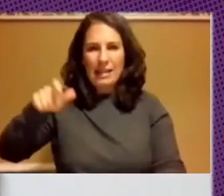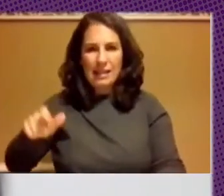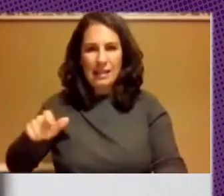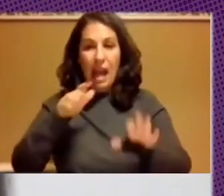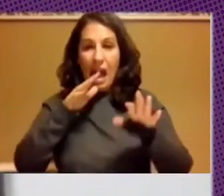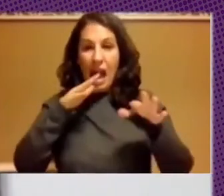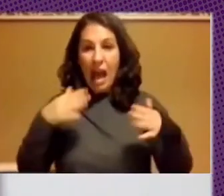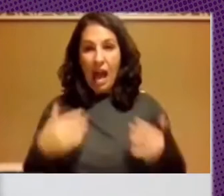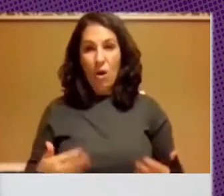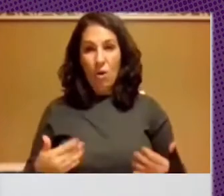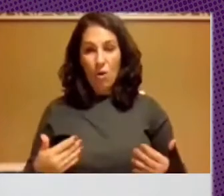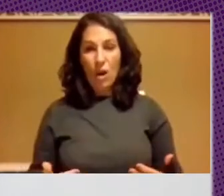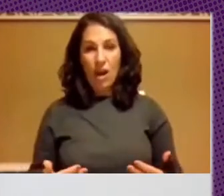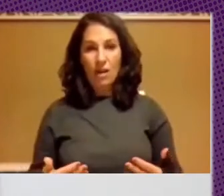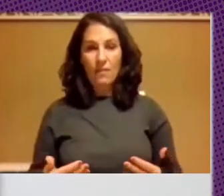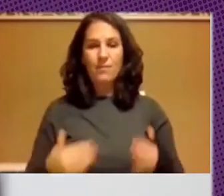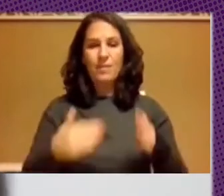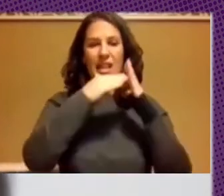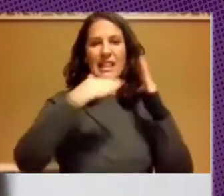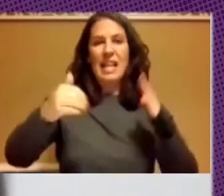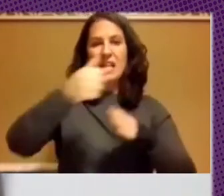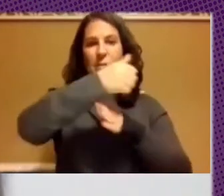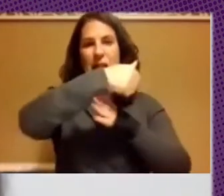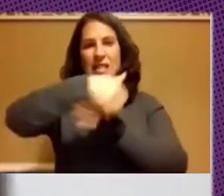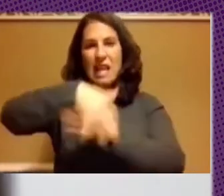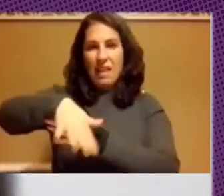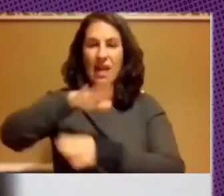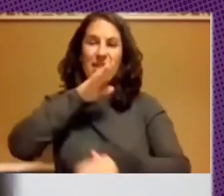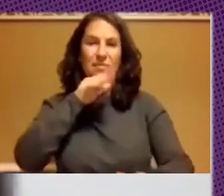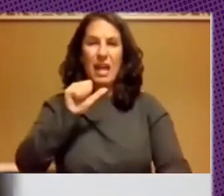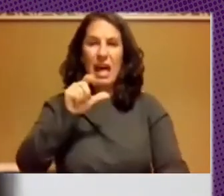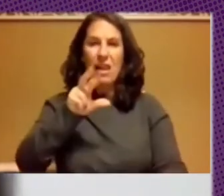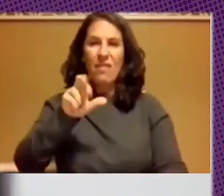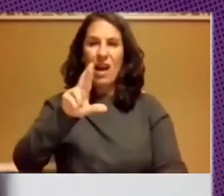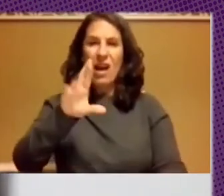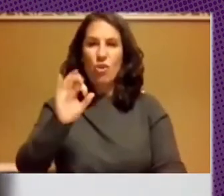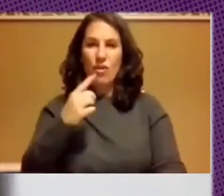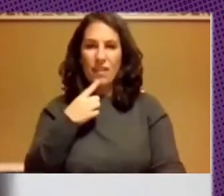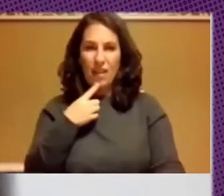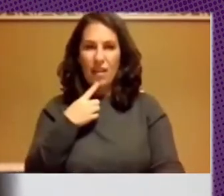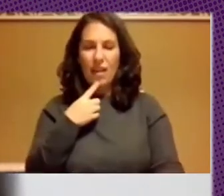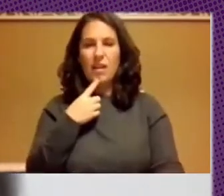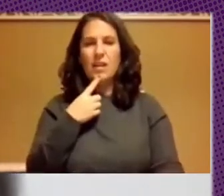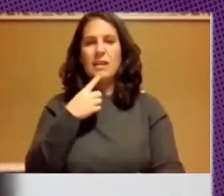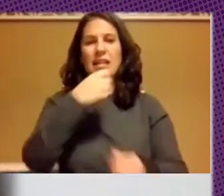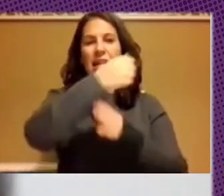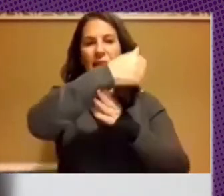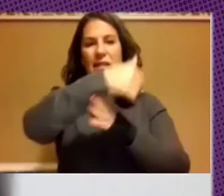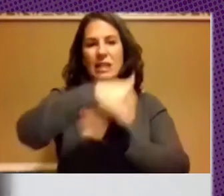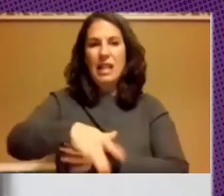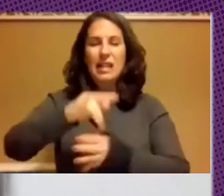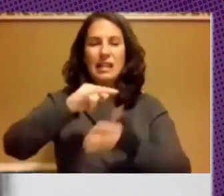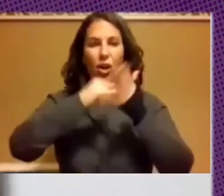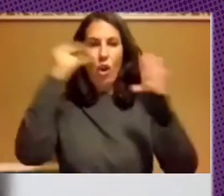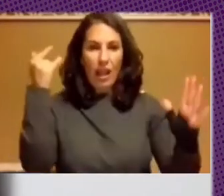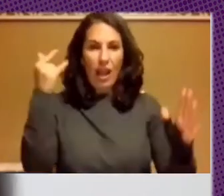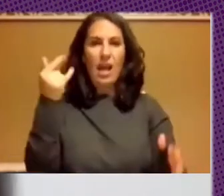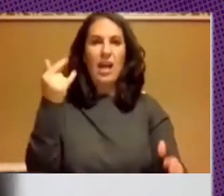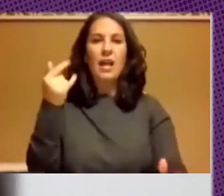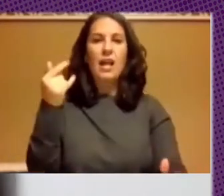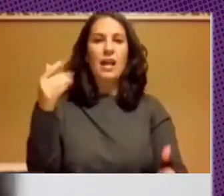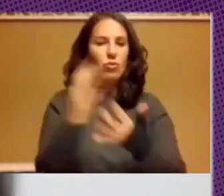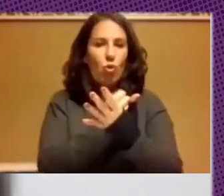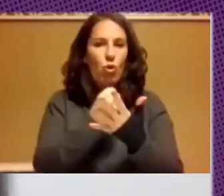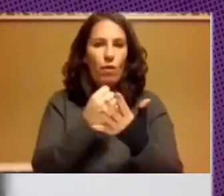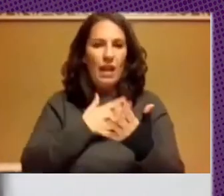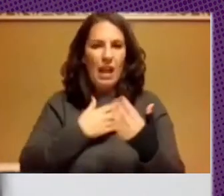la transversalidad como planteaba Álvaro la transversalidad de la tecnología en todas las situaciones de la vida